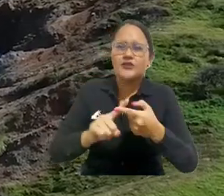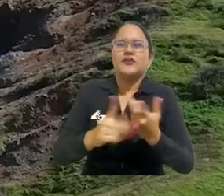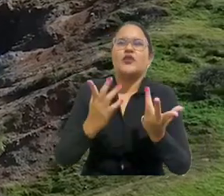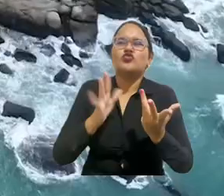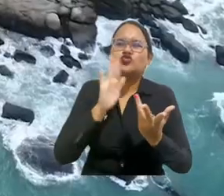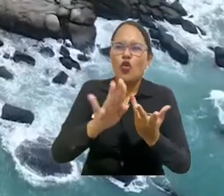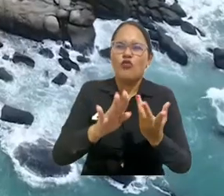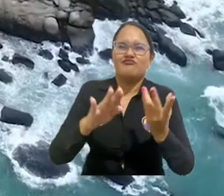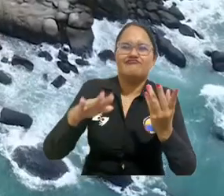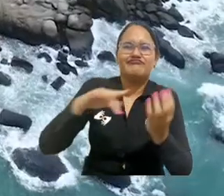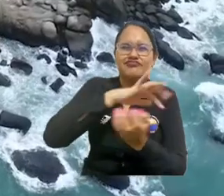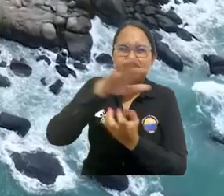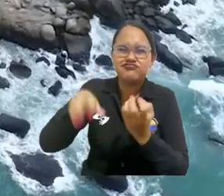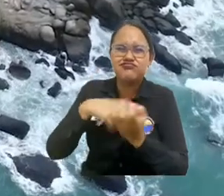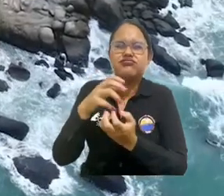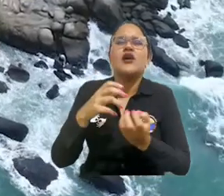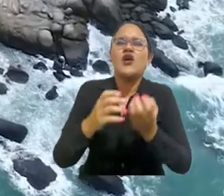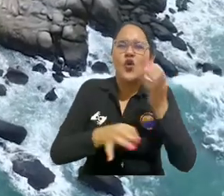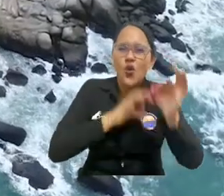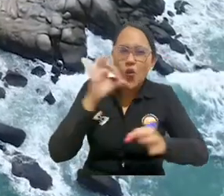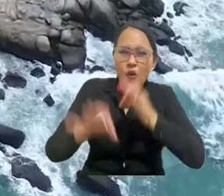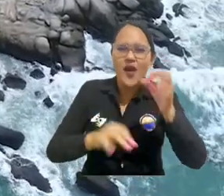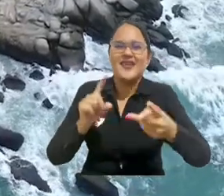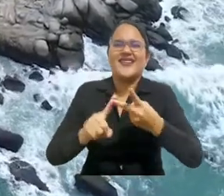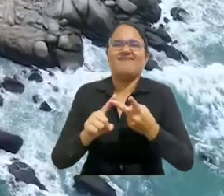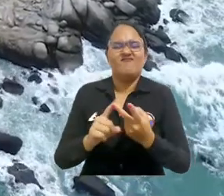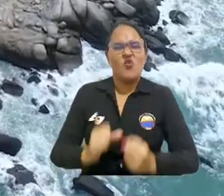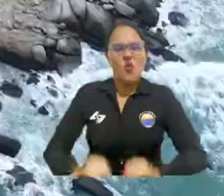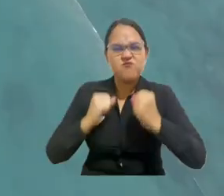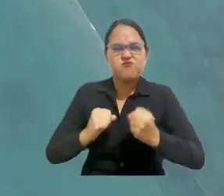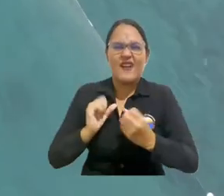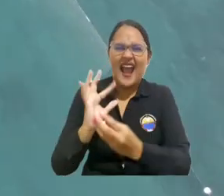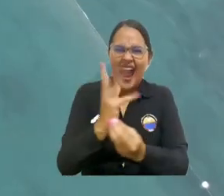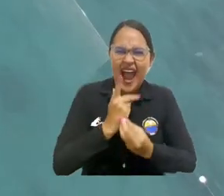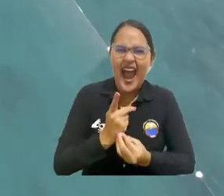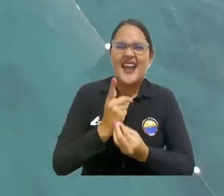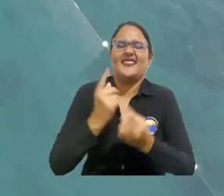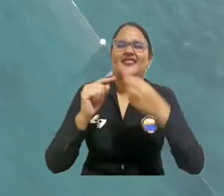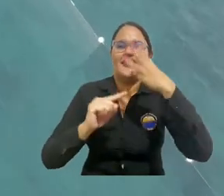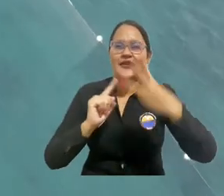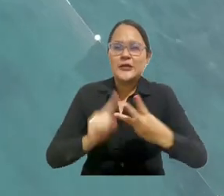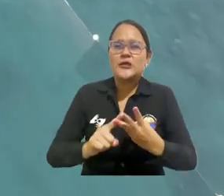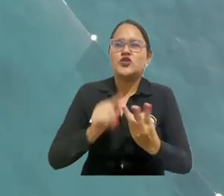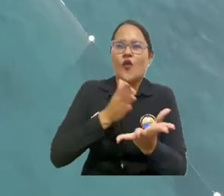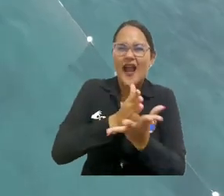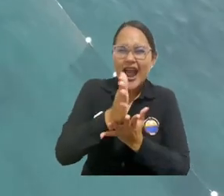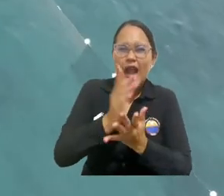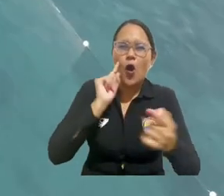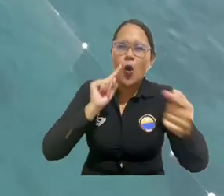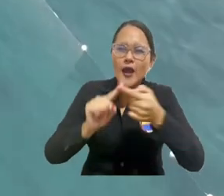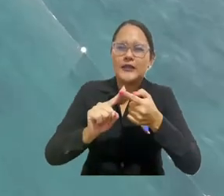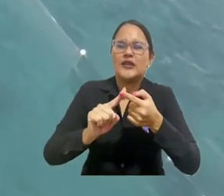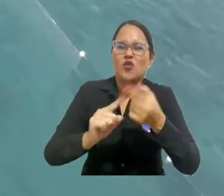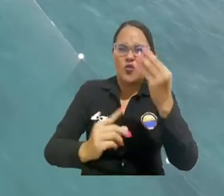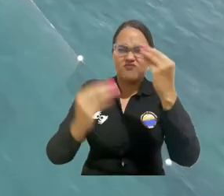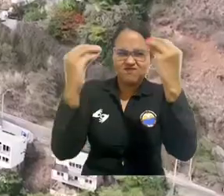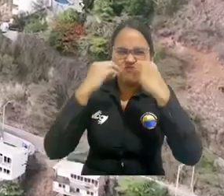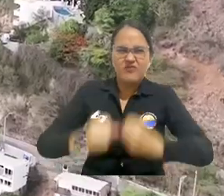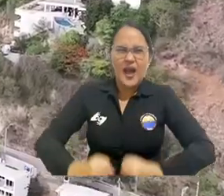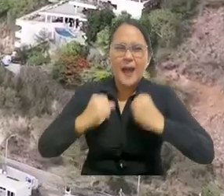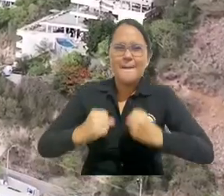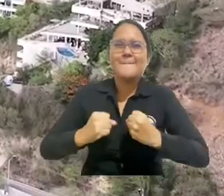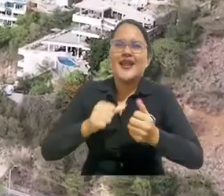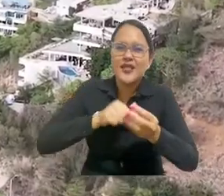la protección de los ecosistemas, el fortalecimiento de las actividades artesanales, programas de formación para el manejo sostenible